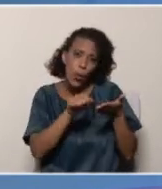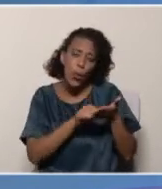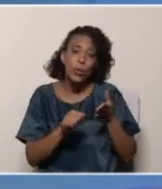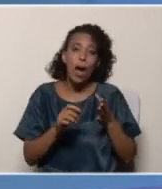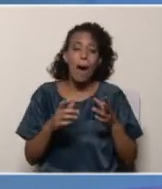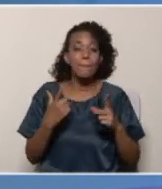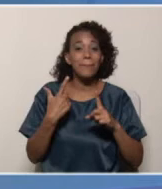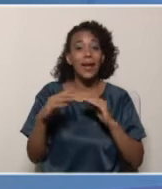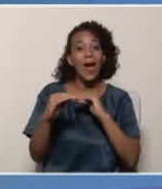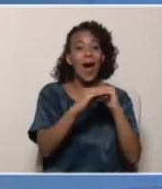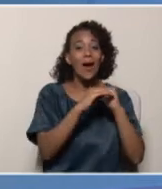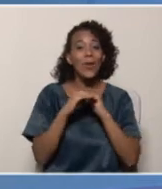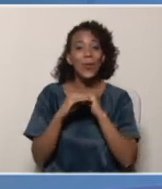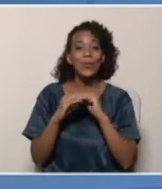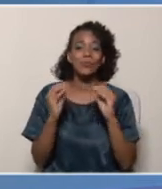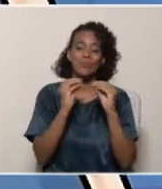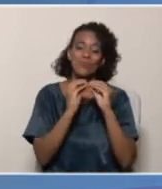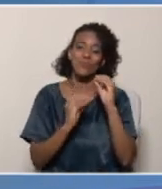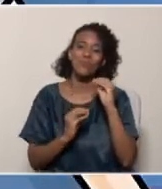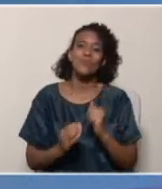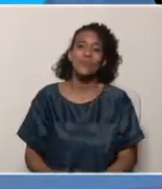que ser diferente es algo común.